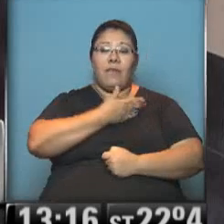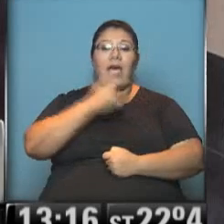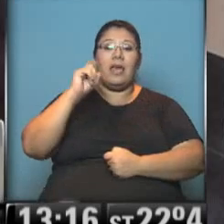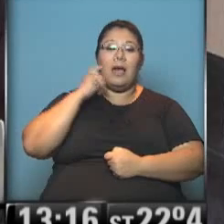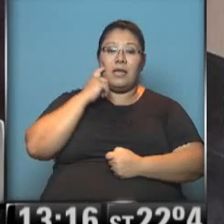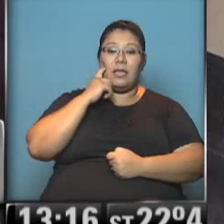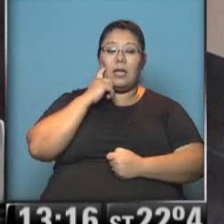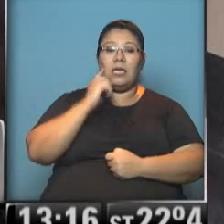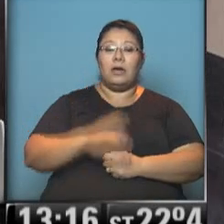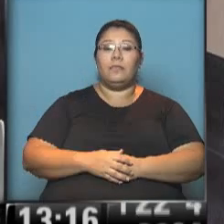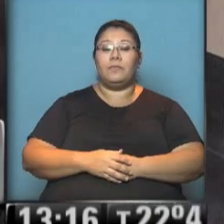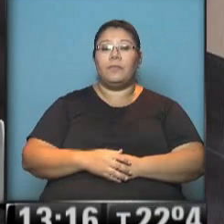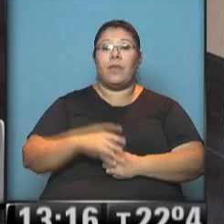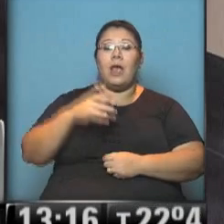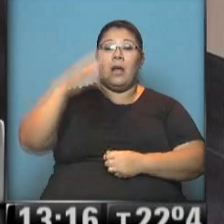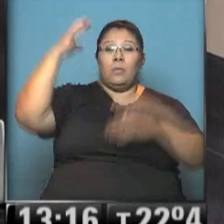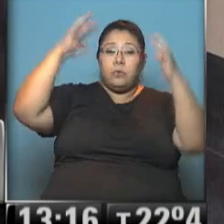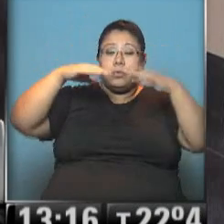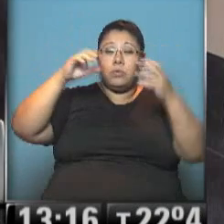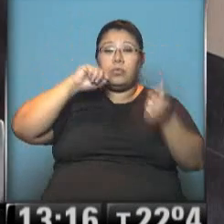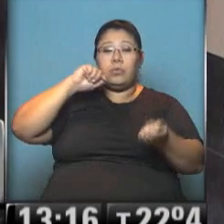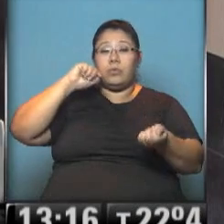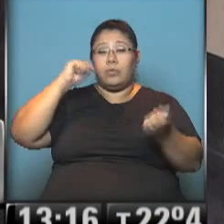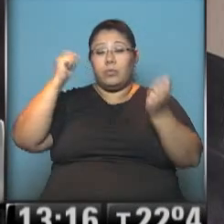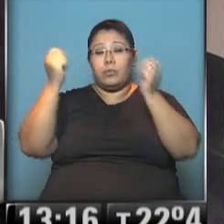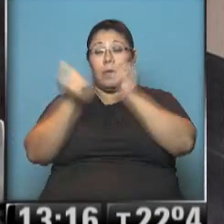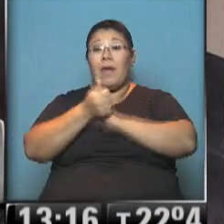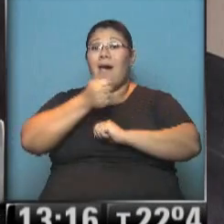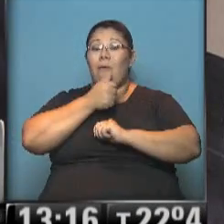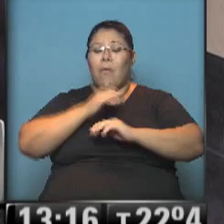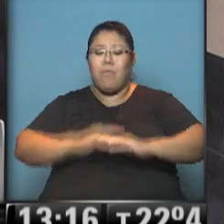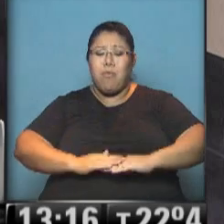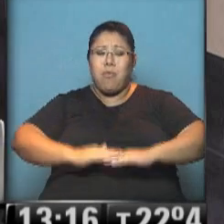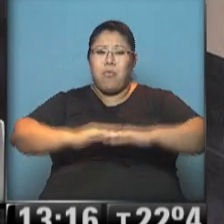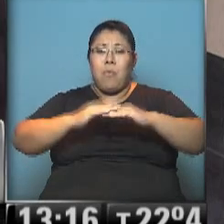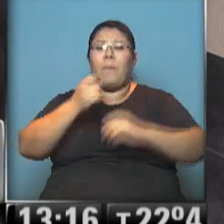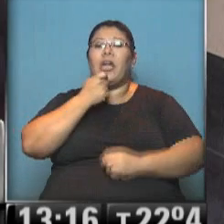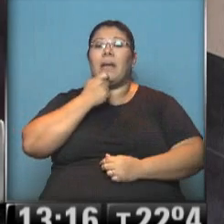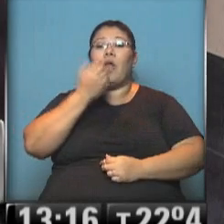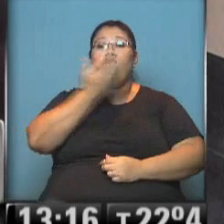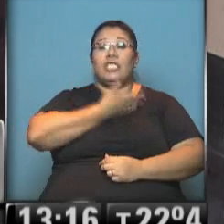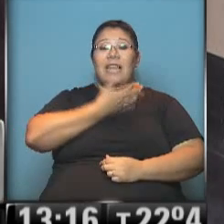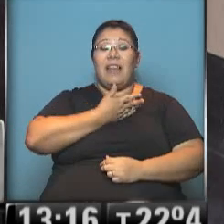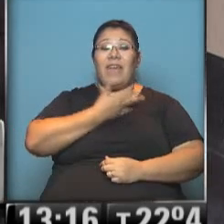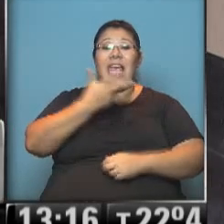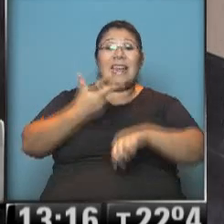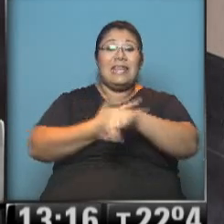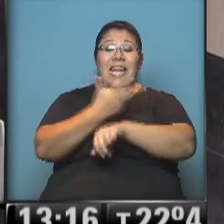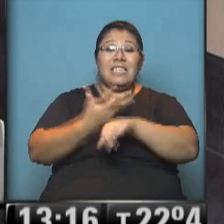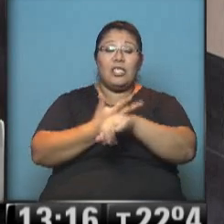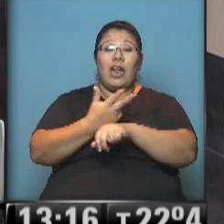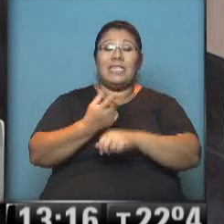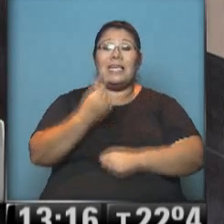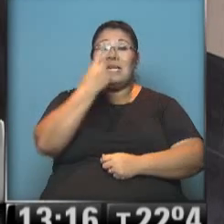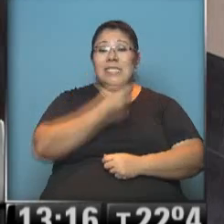sistema es de muy lento desplazamiento y deja abundante cantidad de agua caída, como por ejemplo en Santa Fe, donde en menos de tres horas cayeron 125